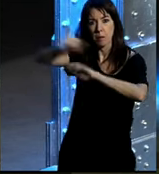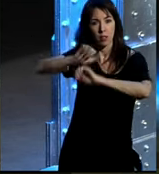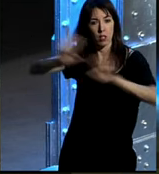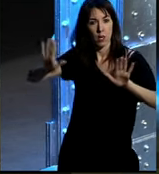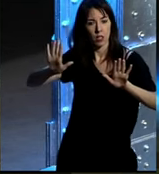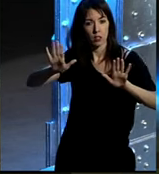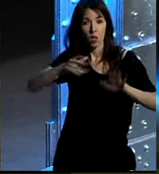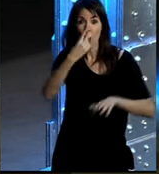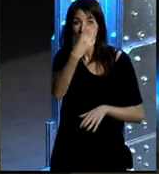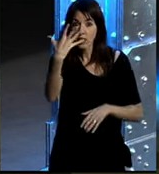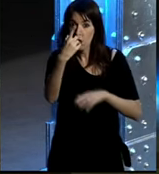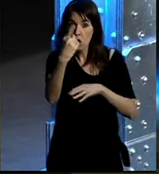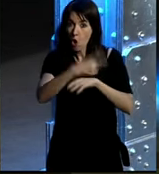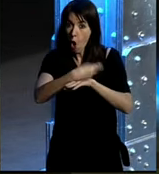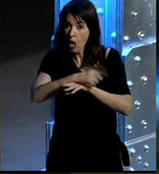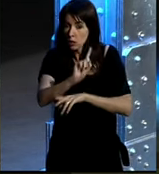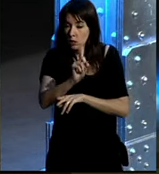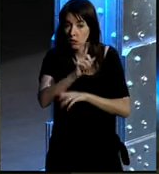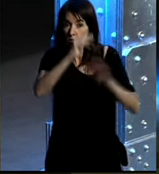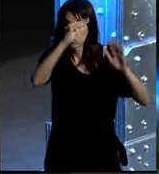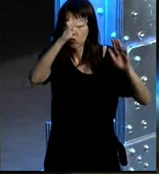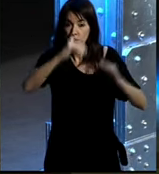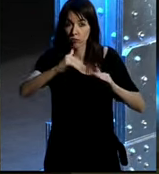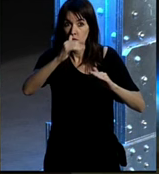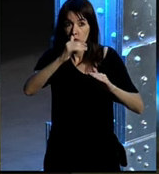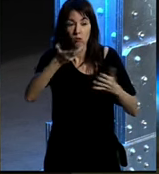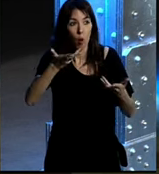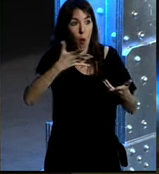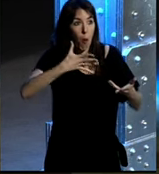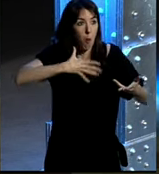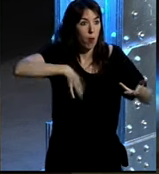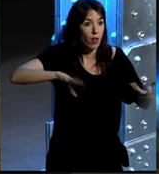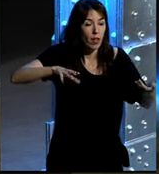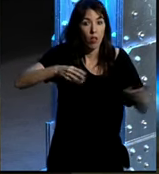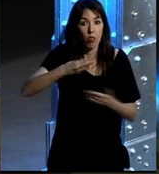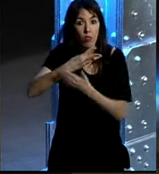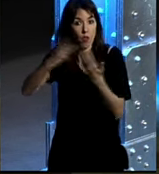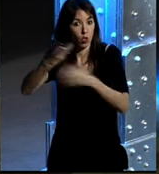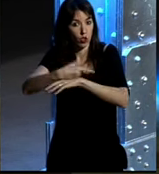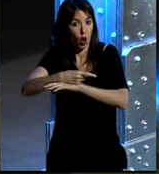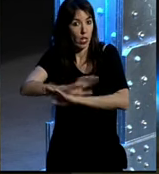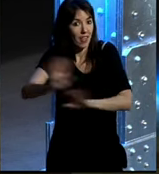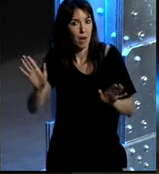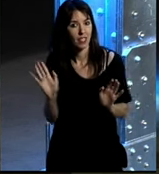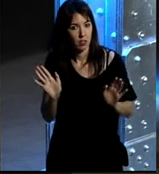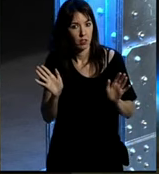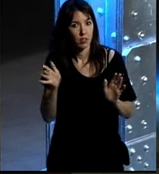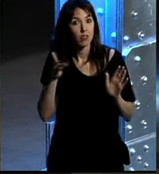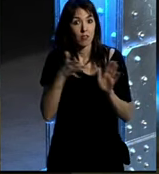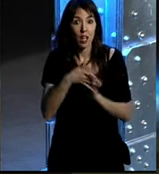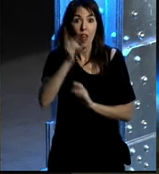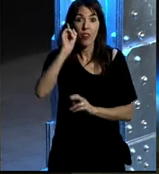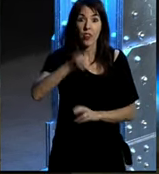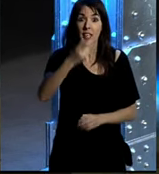posiblemente en vez de 25 horas en una semana le puedes dedicar 18 eso el director